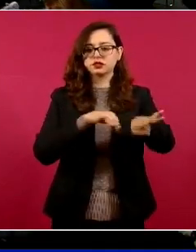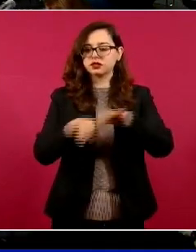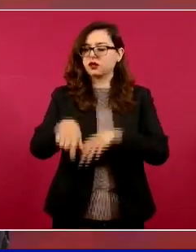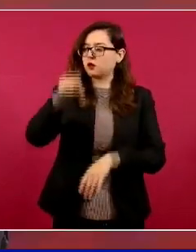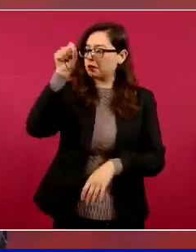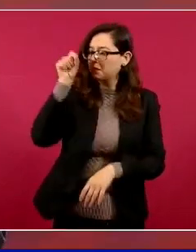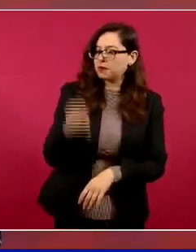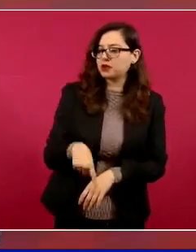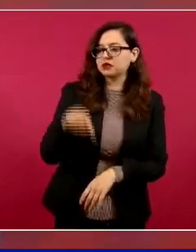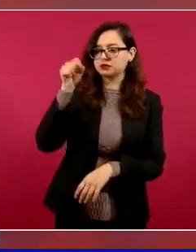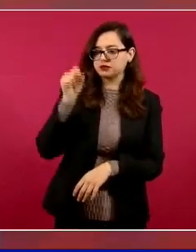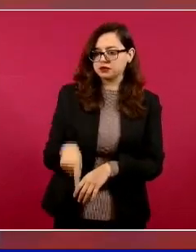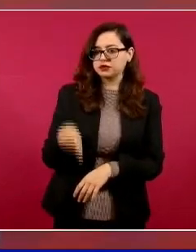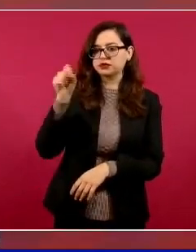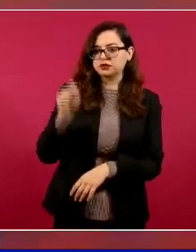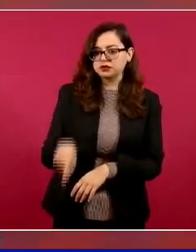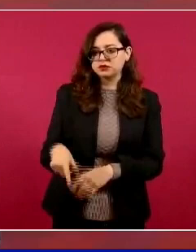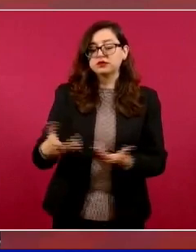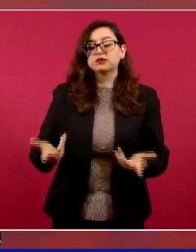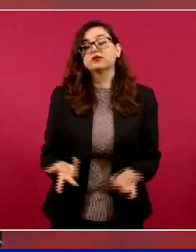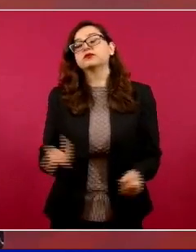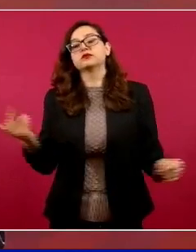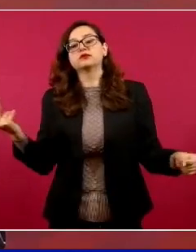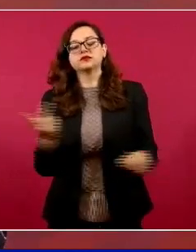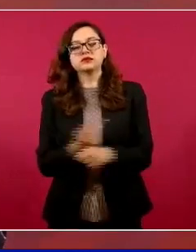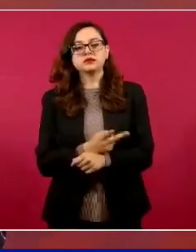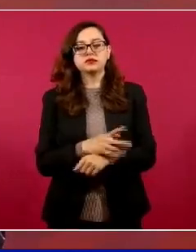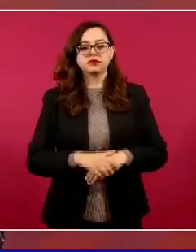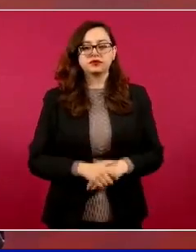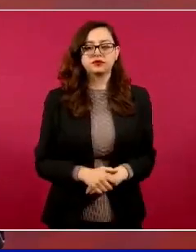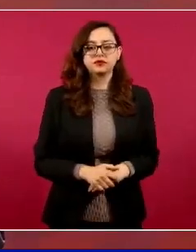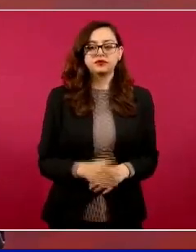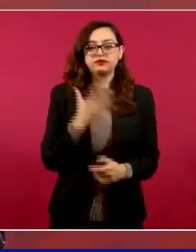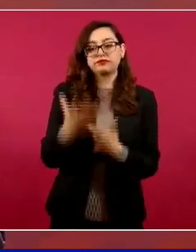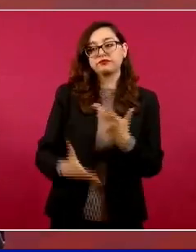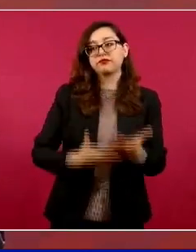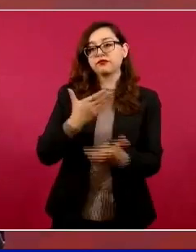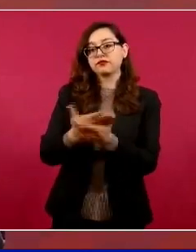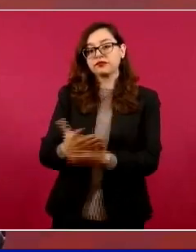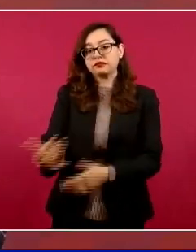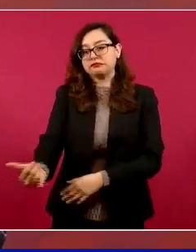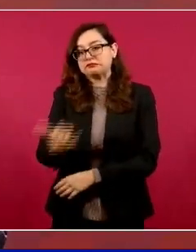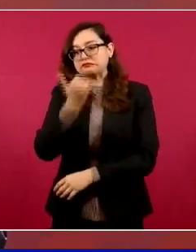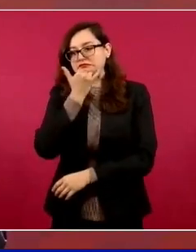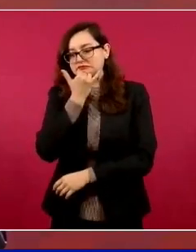El conservadurismo, ofrezco disculpas por